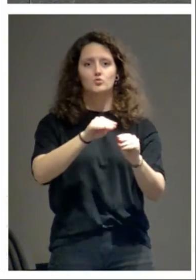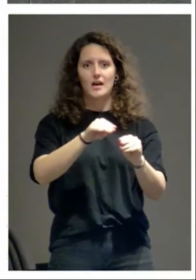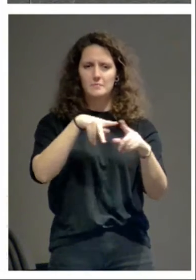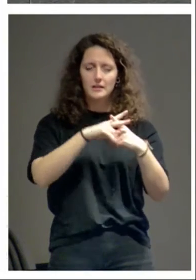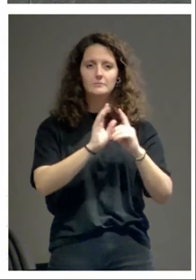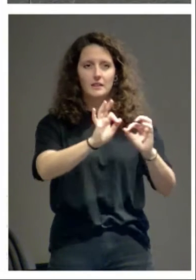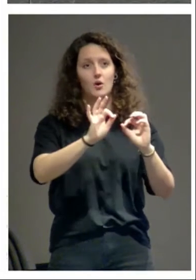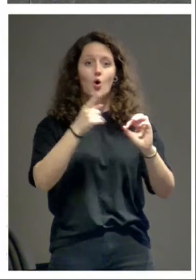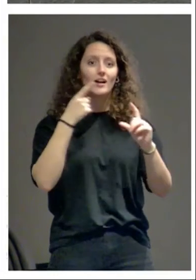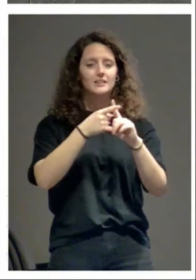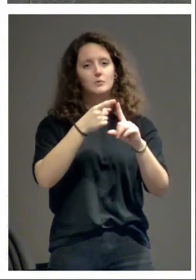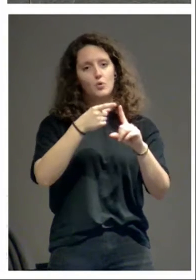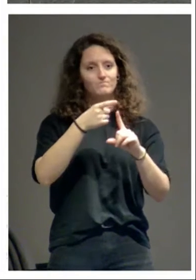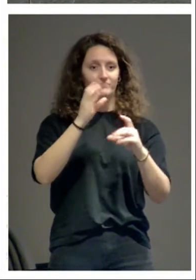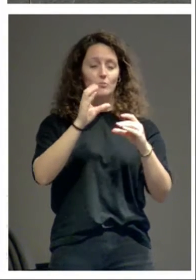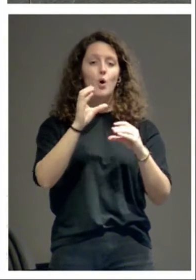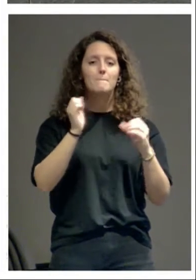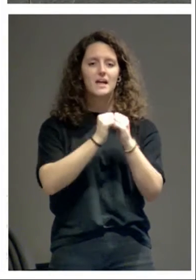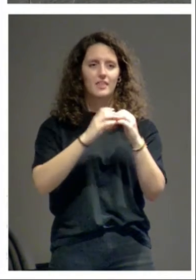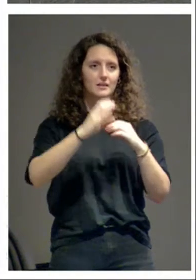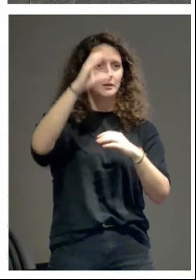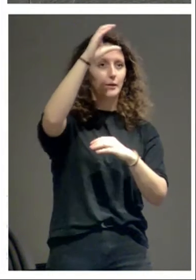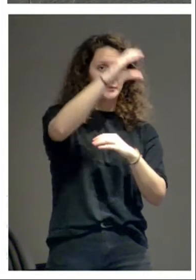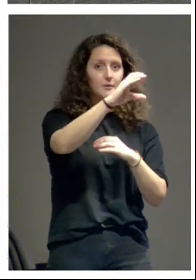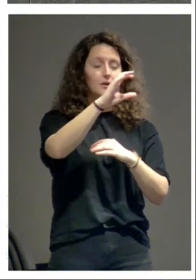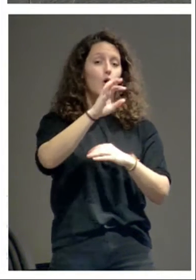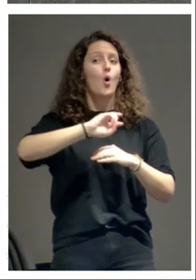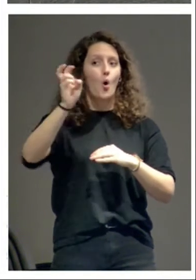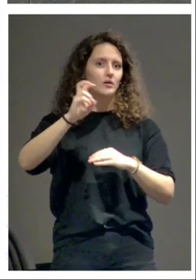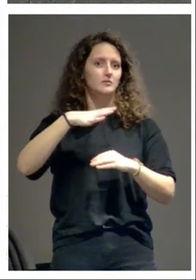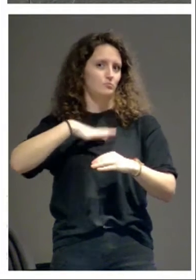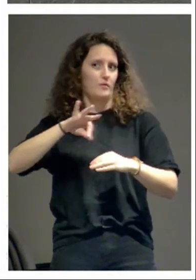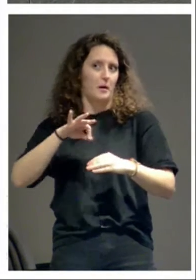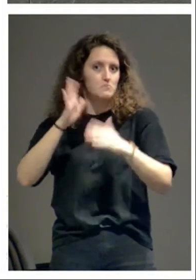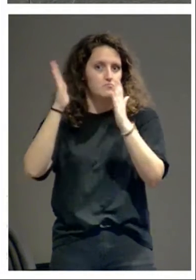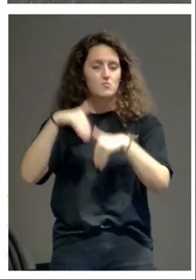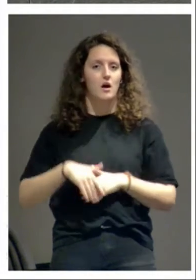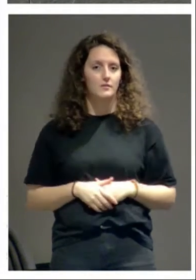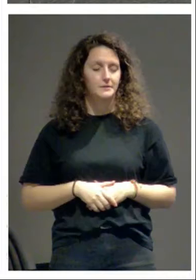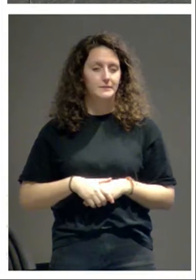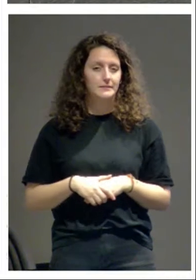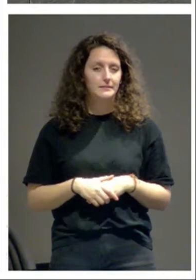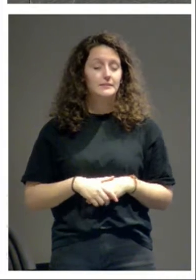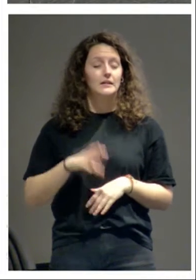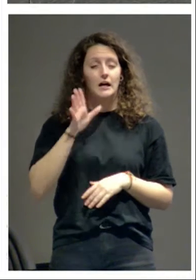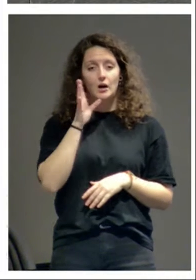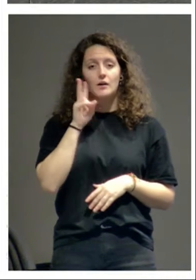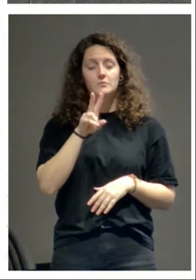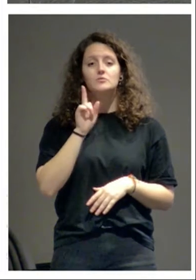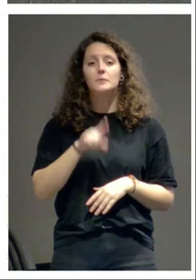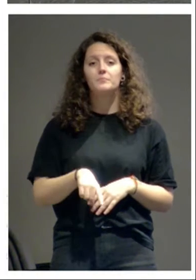subir las piedras o han quedado huellas y en otros no. Claro, ahora vemos también